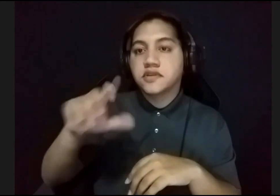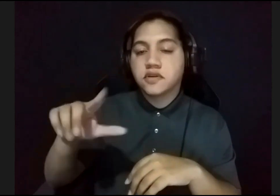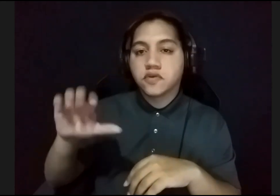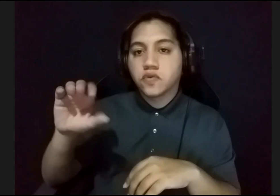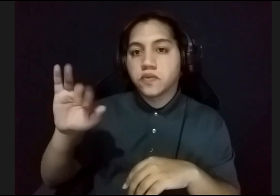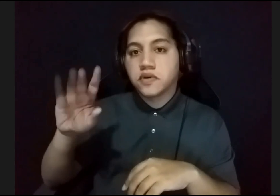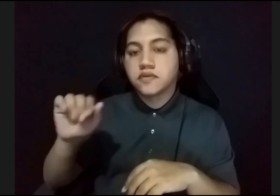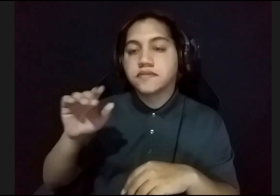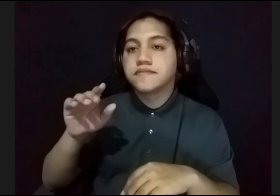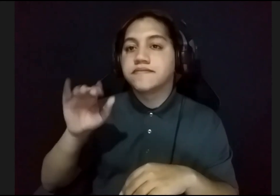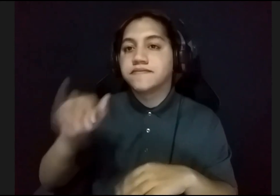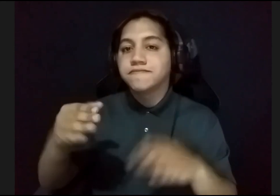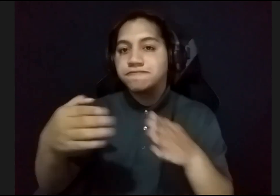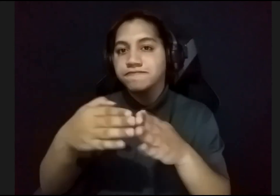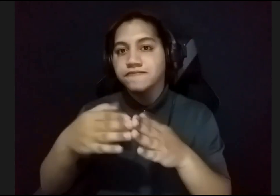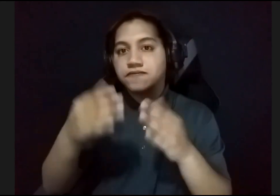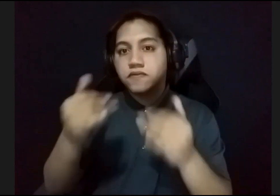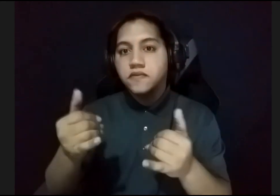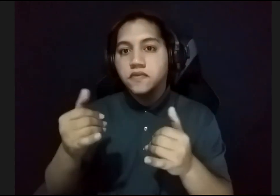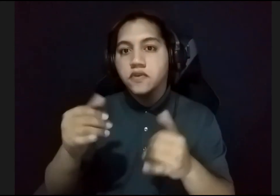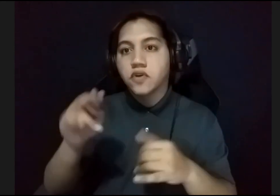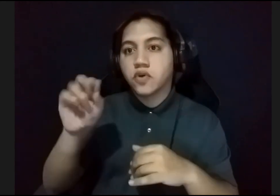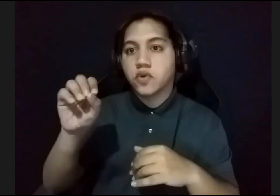estaba en la esquina donde hoy se encuentra Nonos.